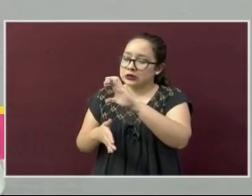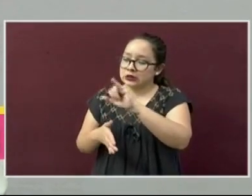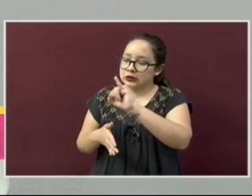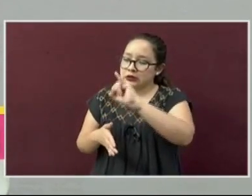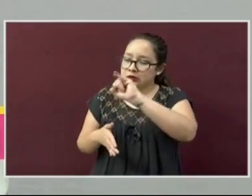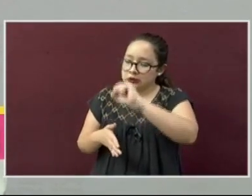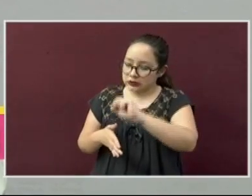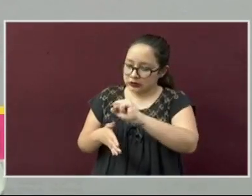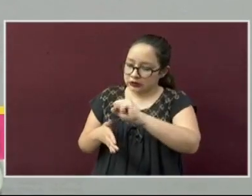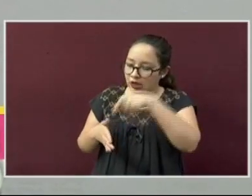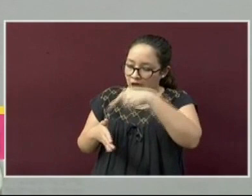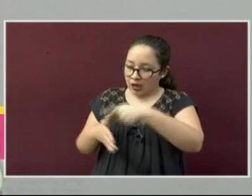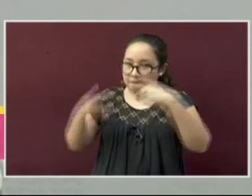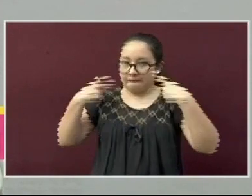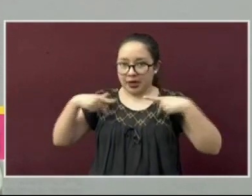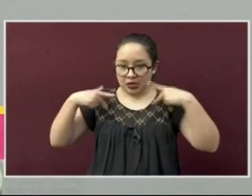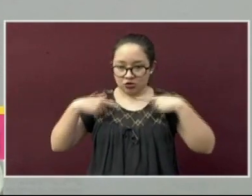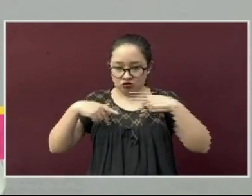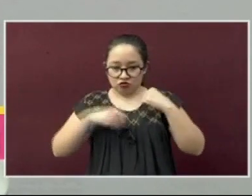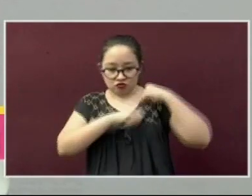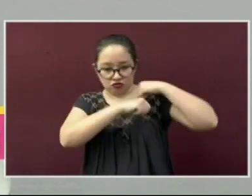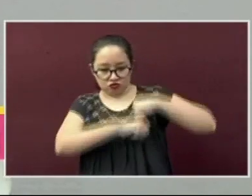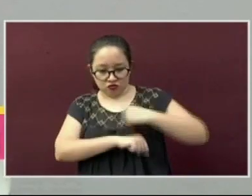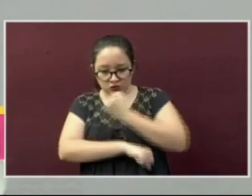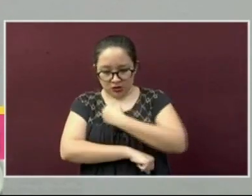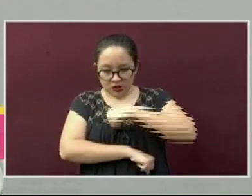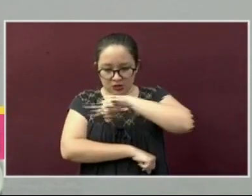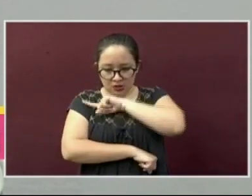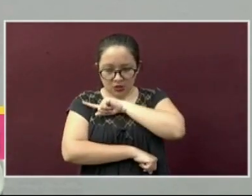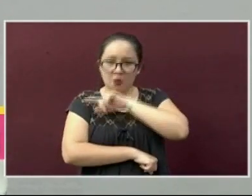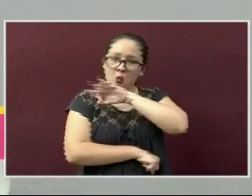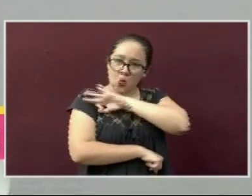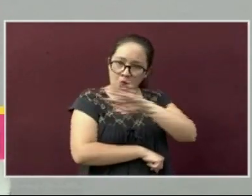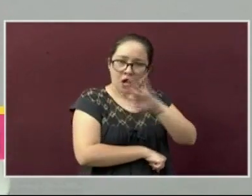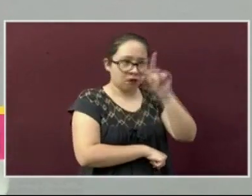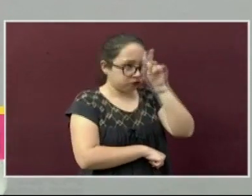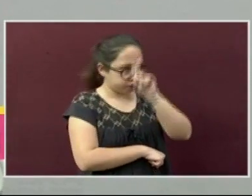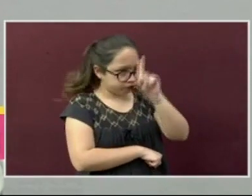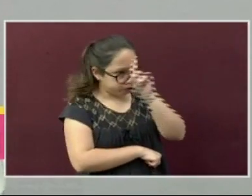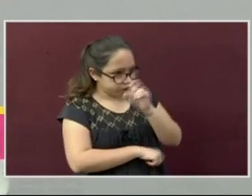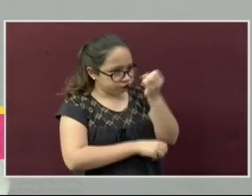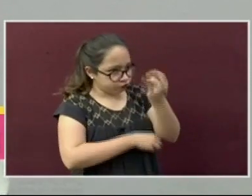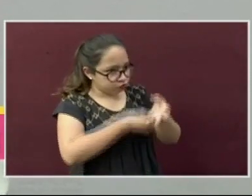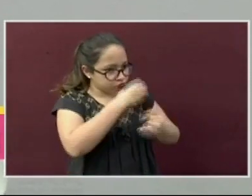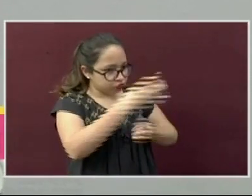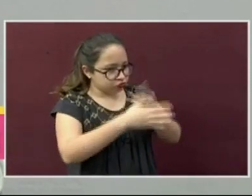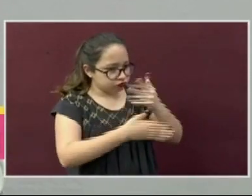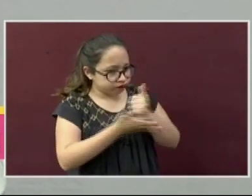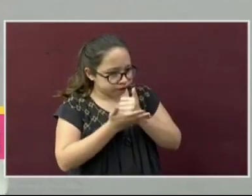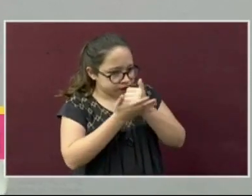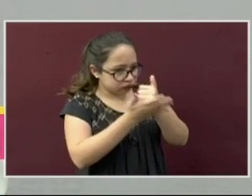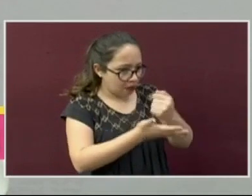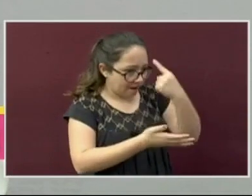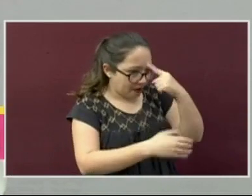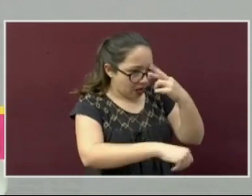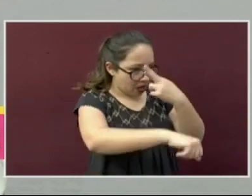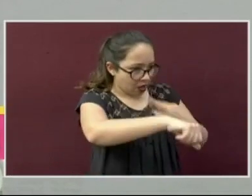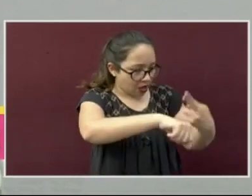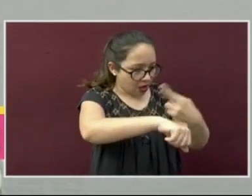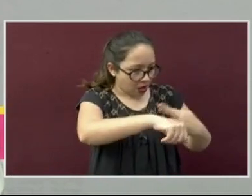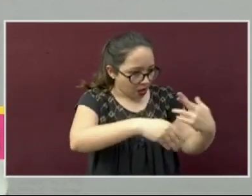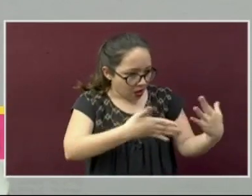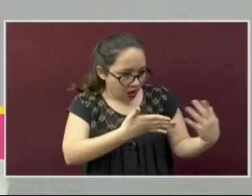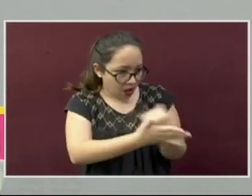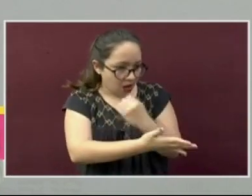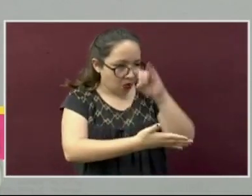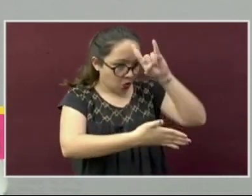de riesgos sanitarios lo asesorarán y le apoyarán a gestionar su código QR